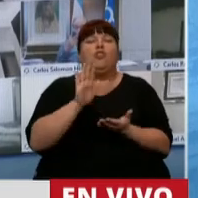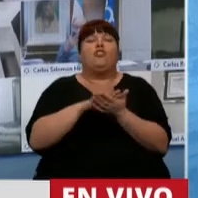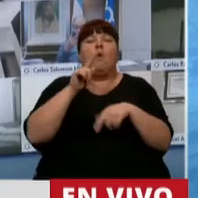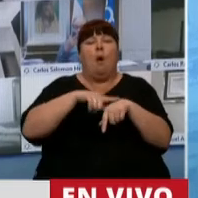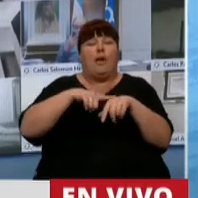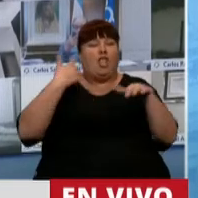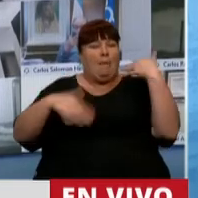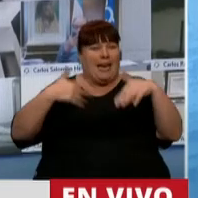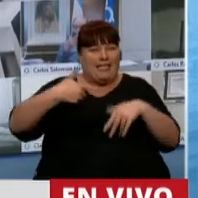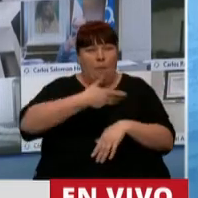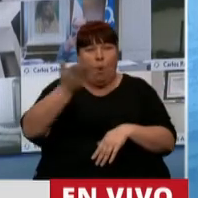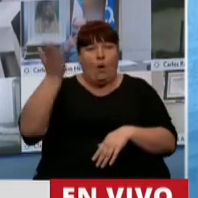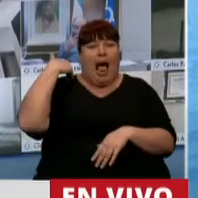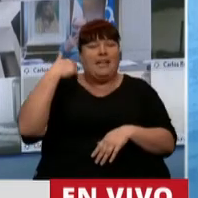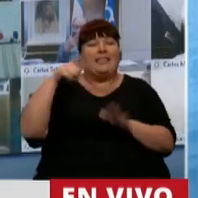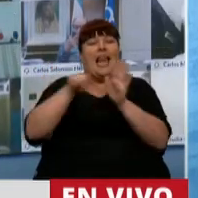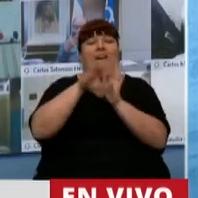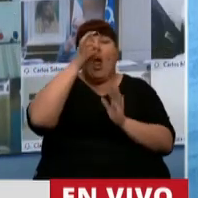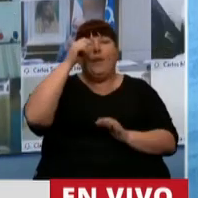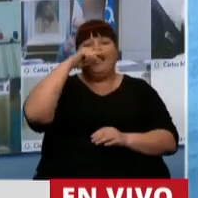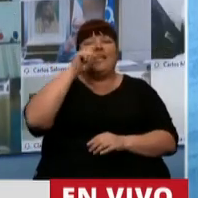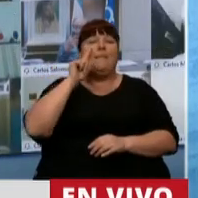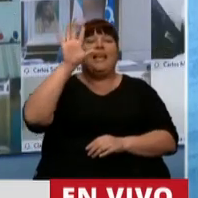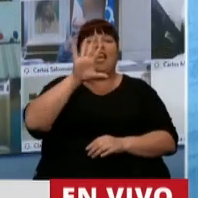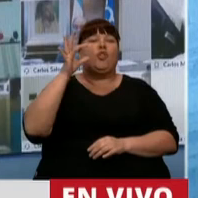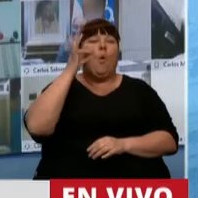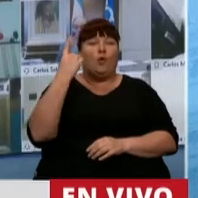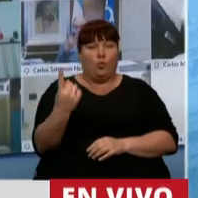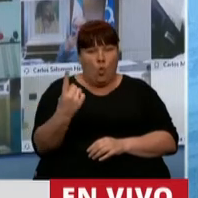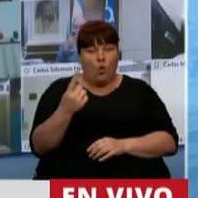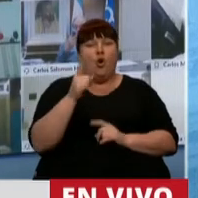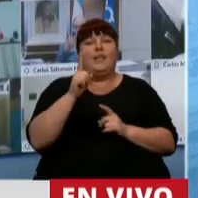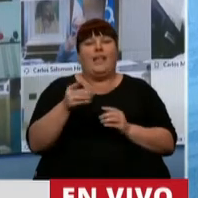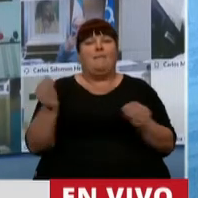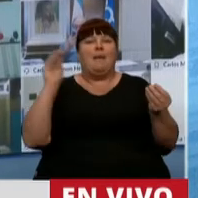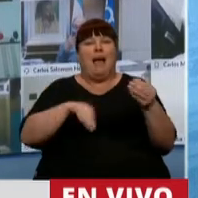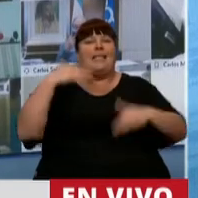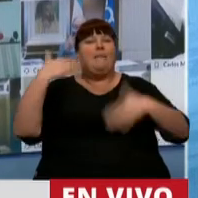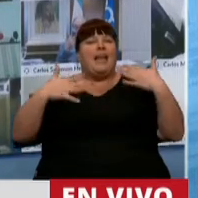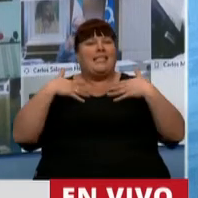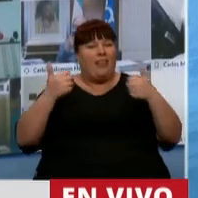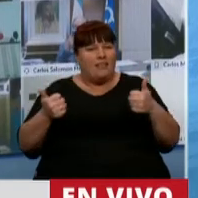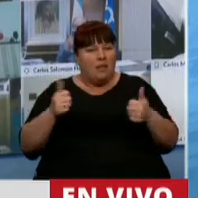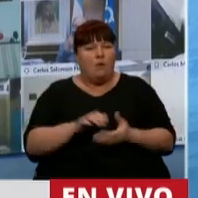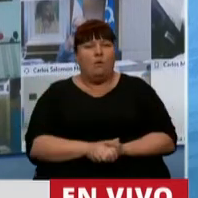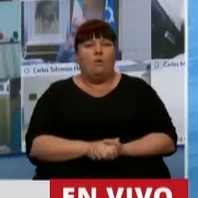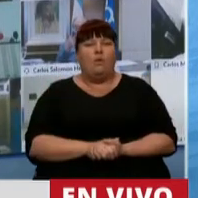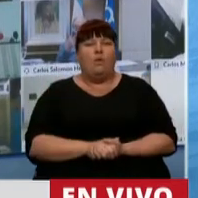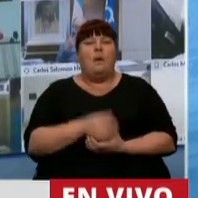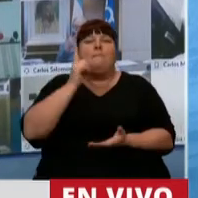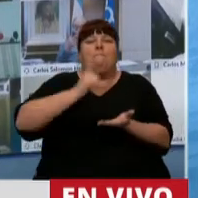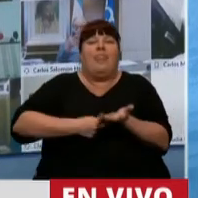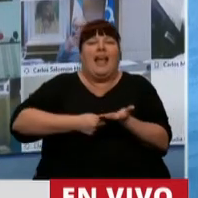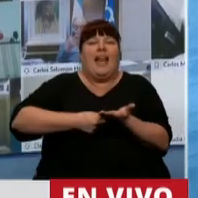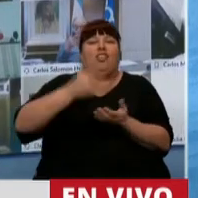emergencia pública declarada por la Ley 27.541 y la ampliación de la emergencia sanitaria establecida